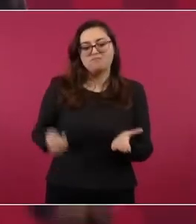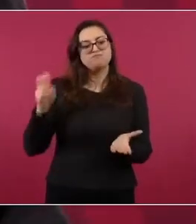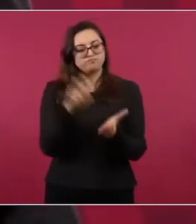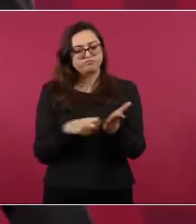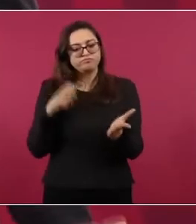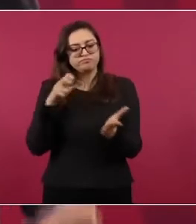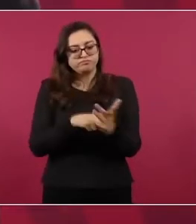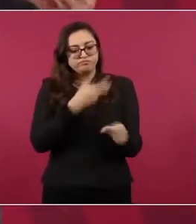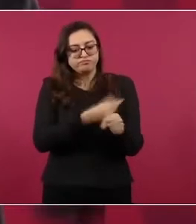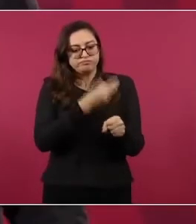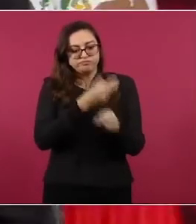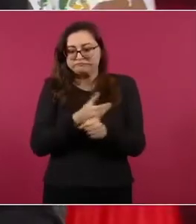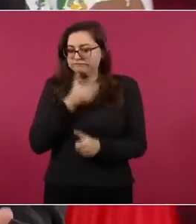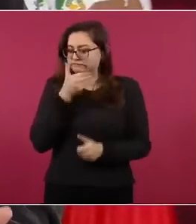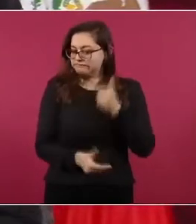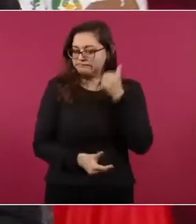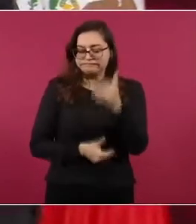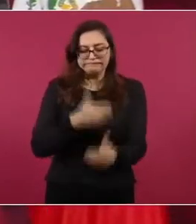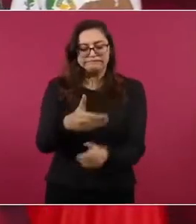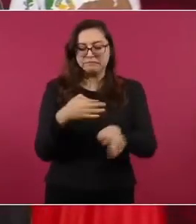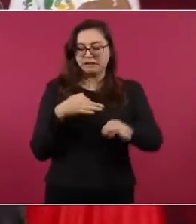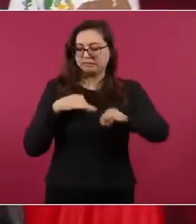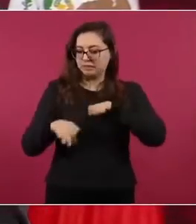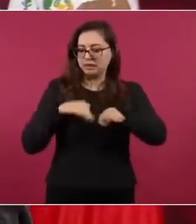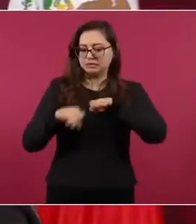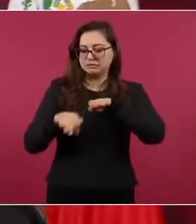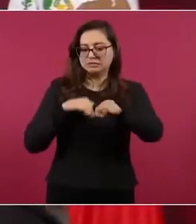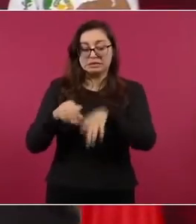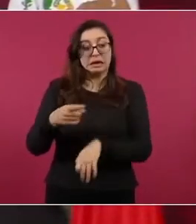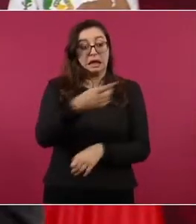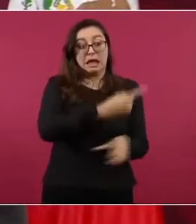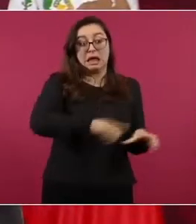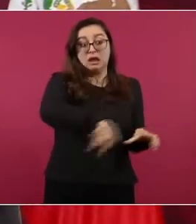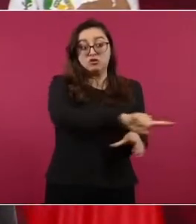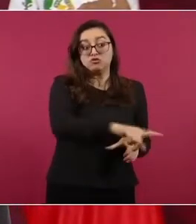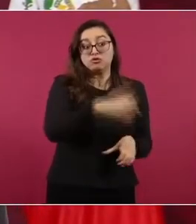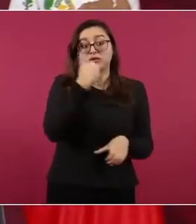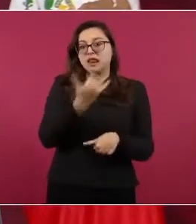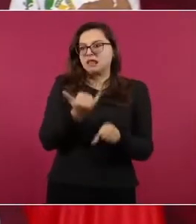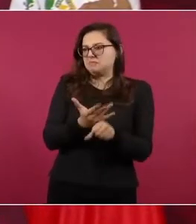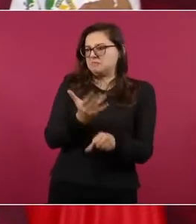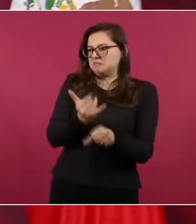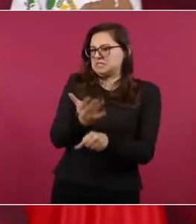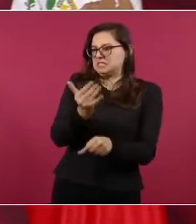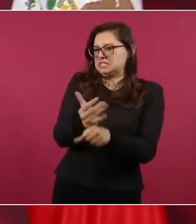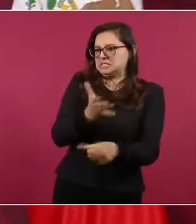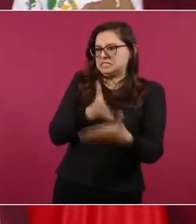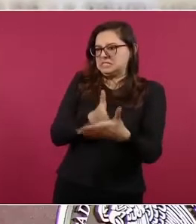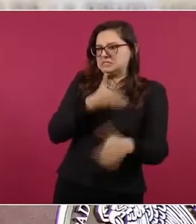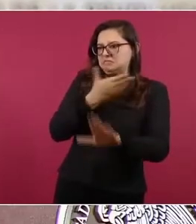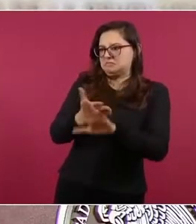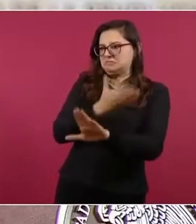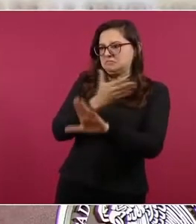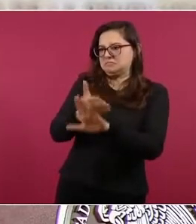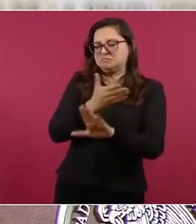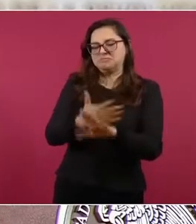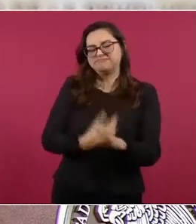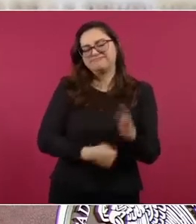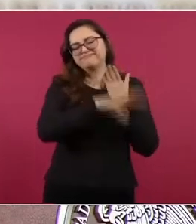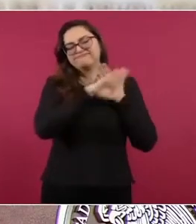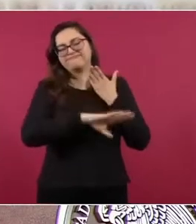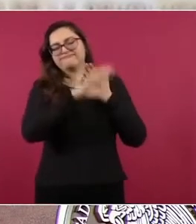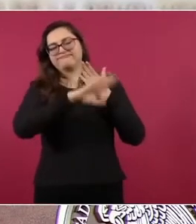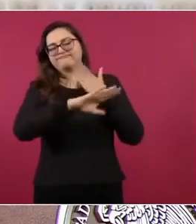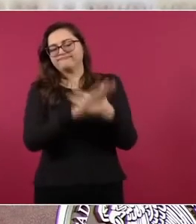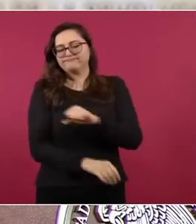avanzar a pesar de todos los obstáculos, porque